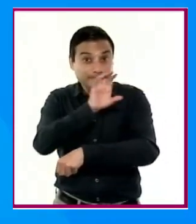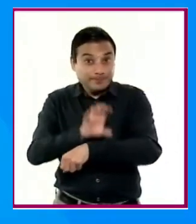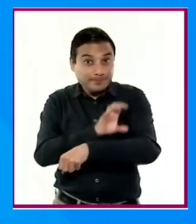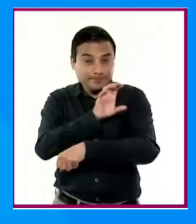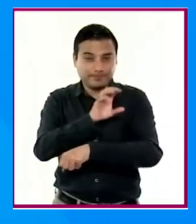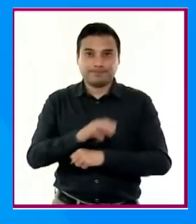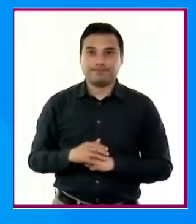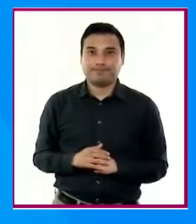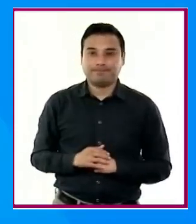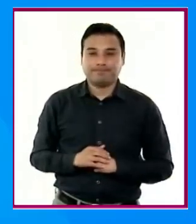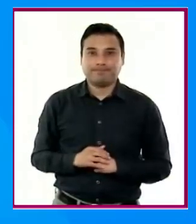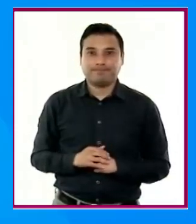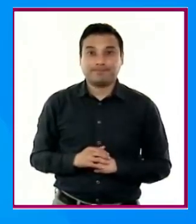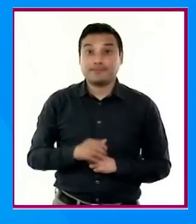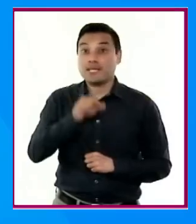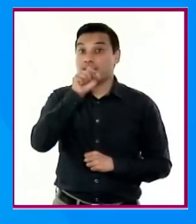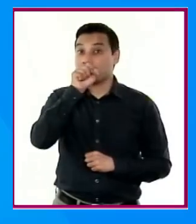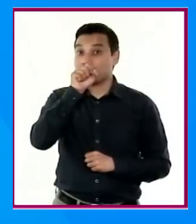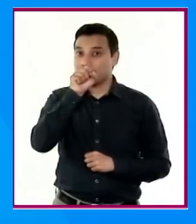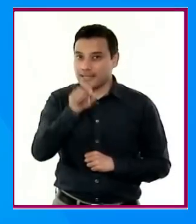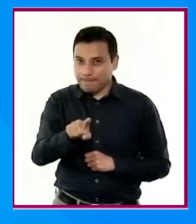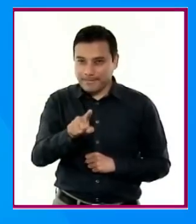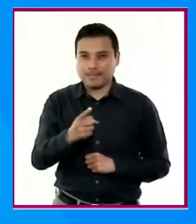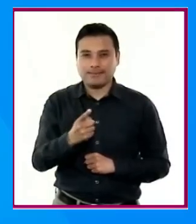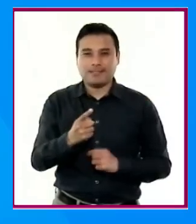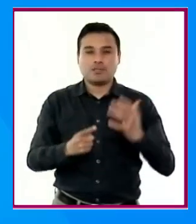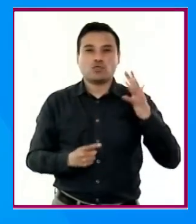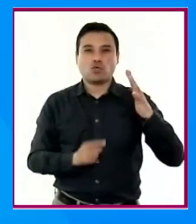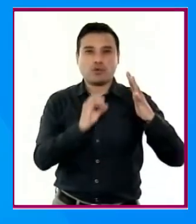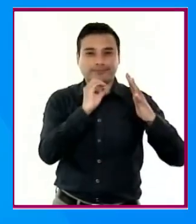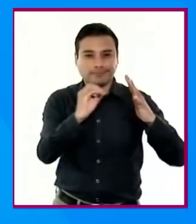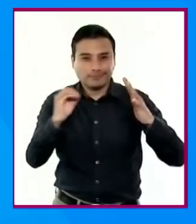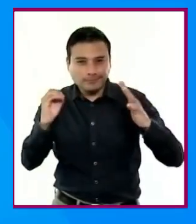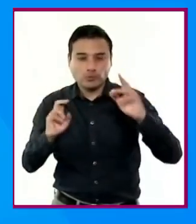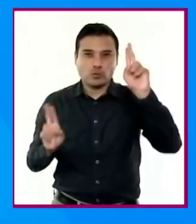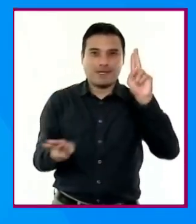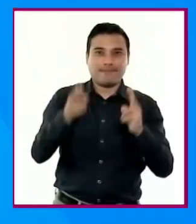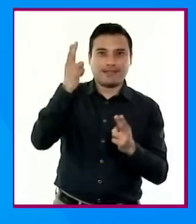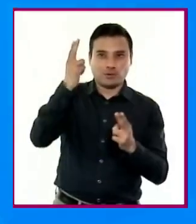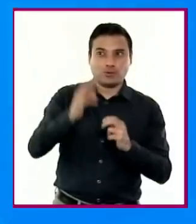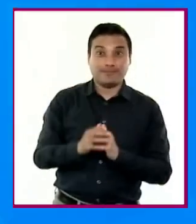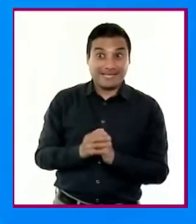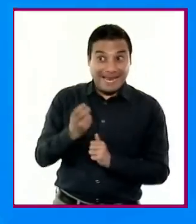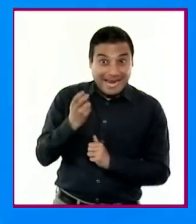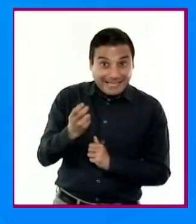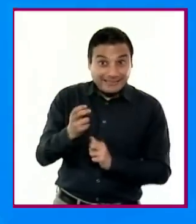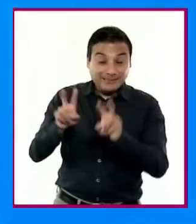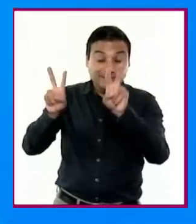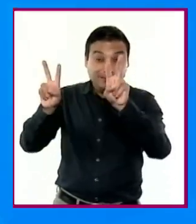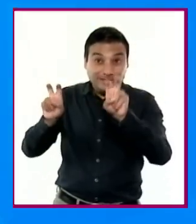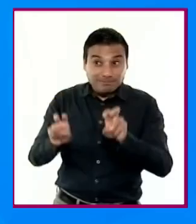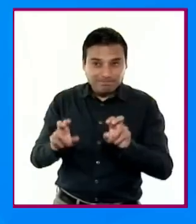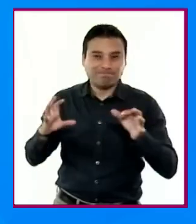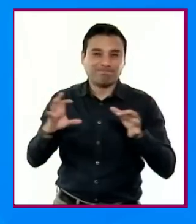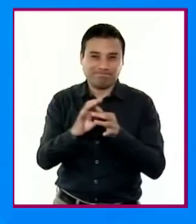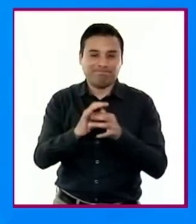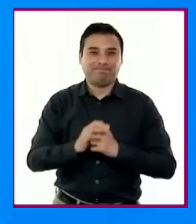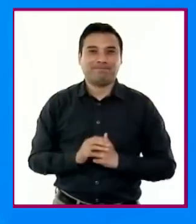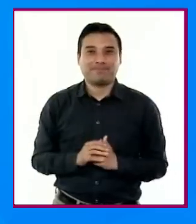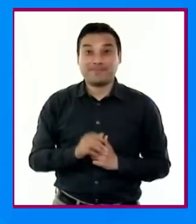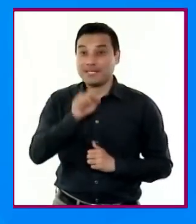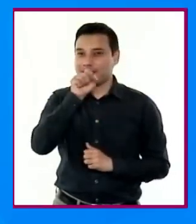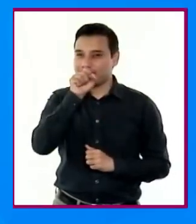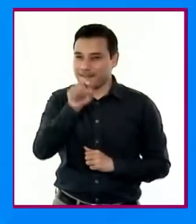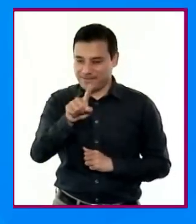aprovechamiento, así como el sistema solar y el universo. Finalmente, les